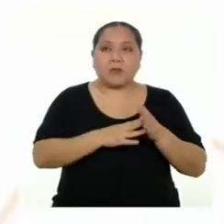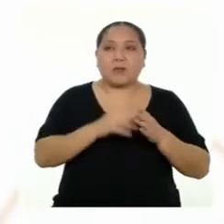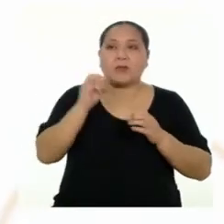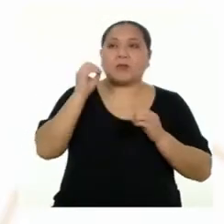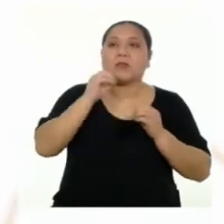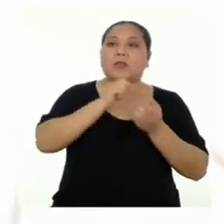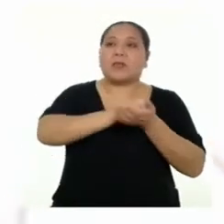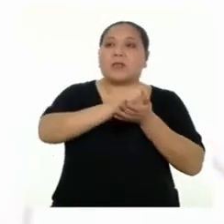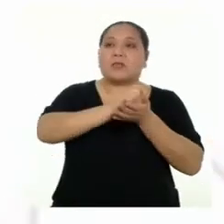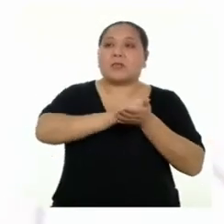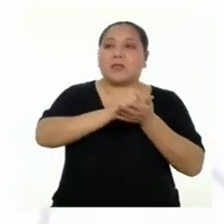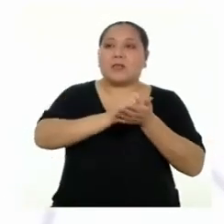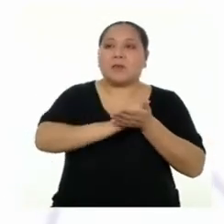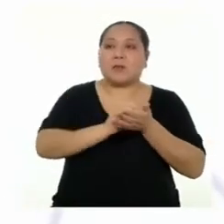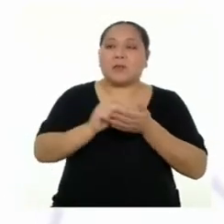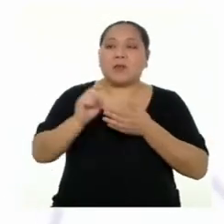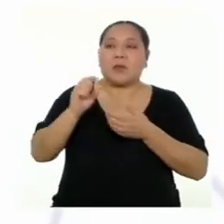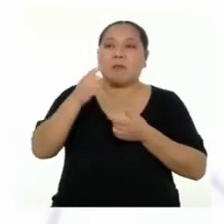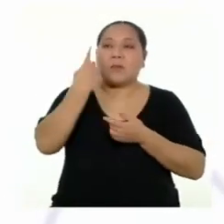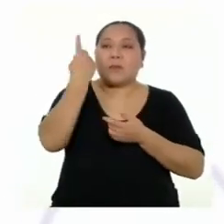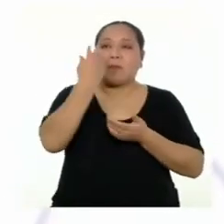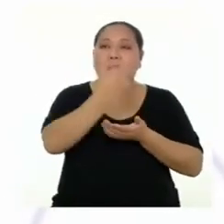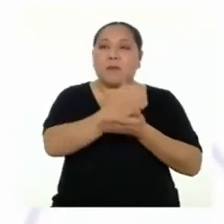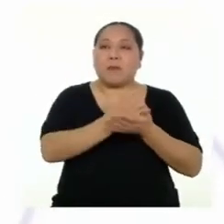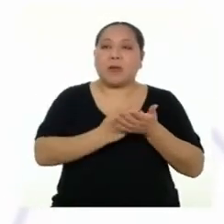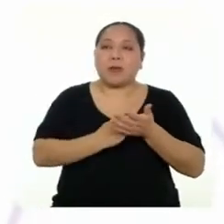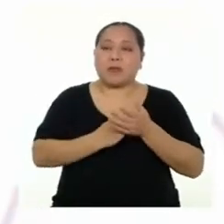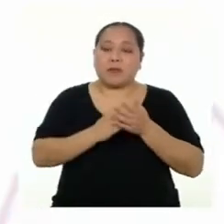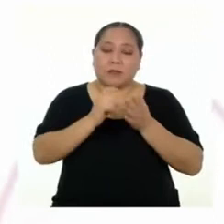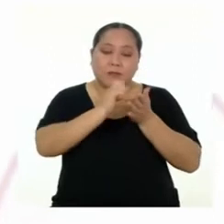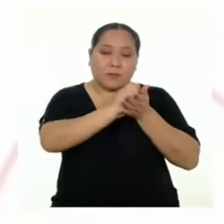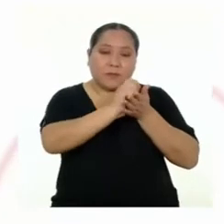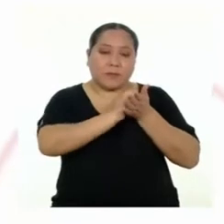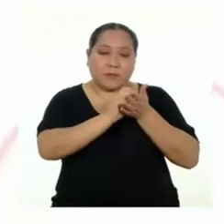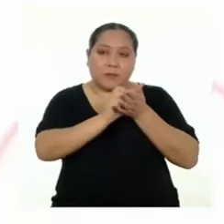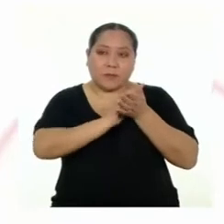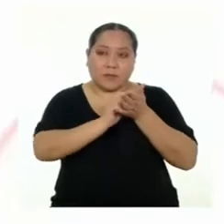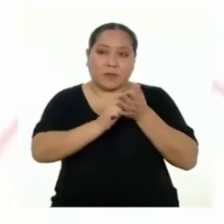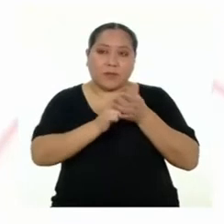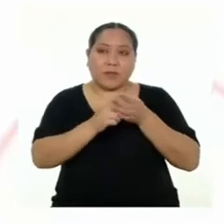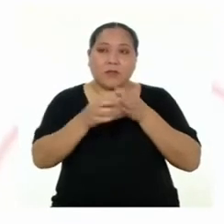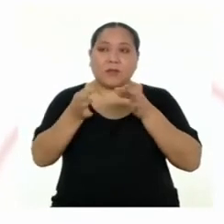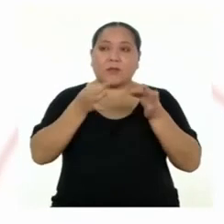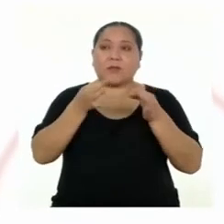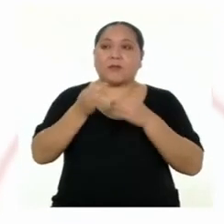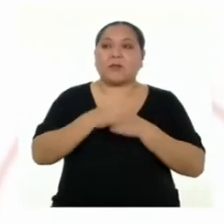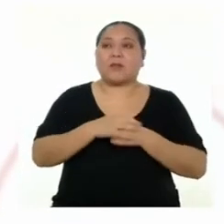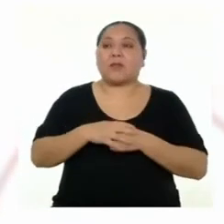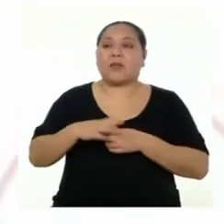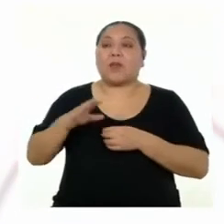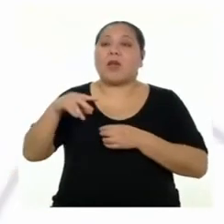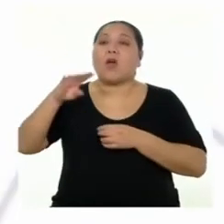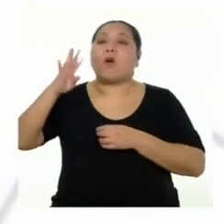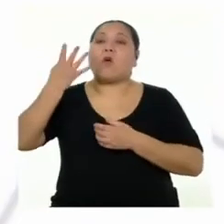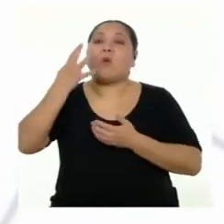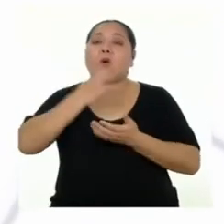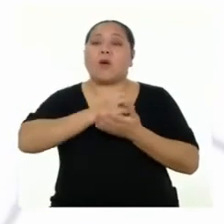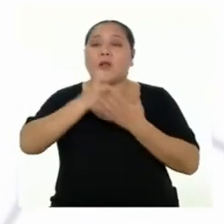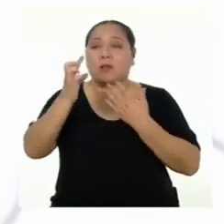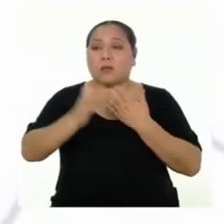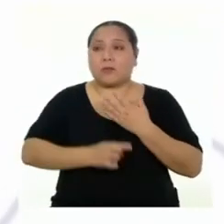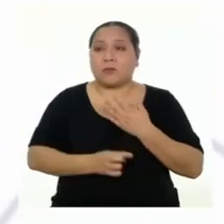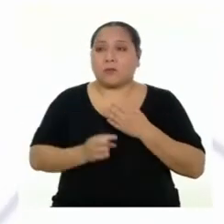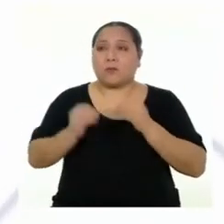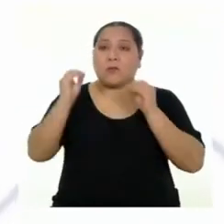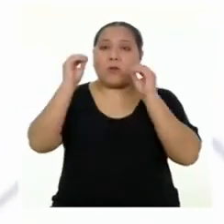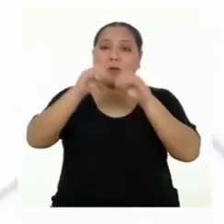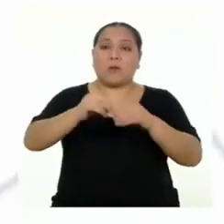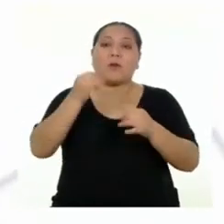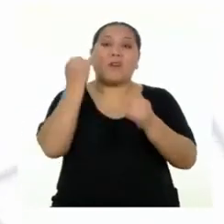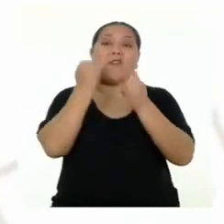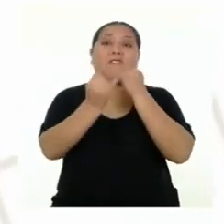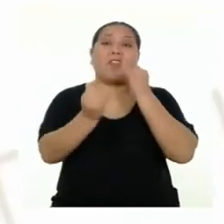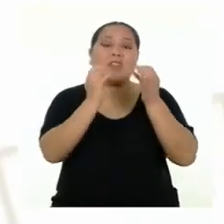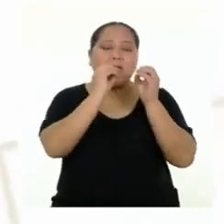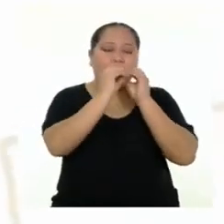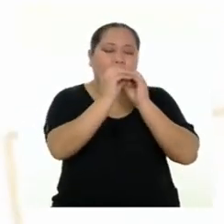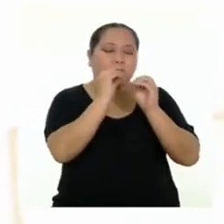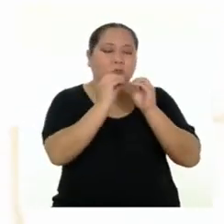la versión preliminar de nuestro texto argumentativo. Y luego escribiremos la versión final y lo publicaremos en nuestro fanzine.